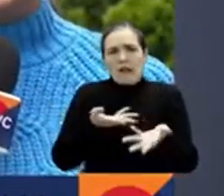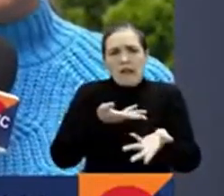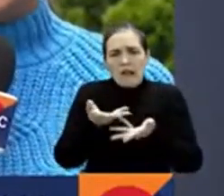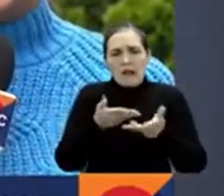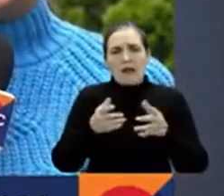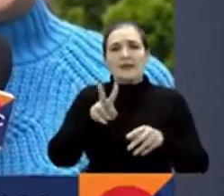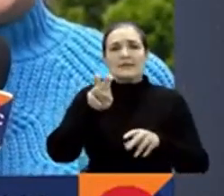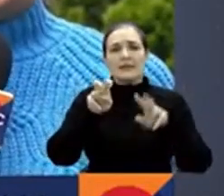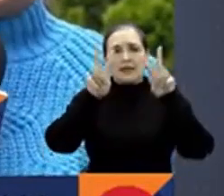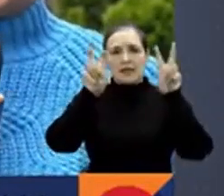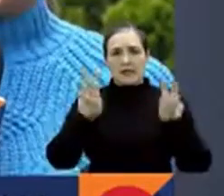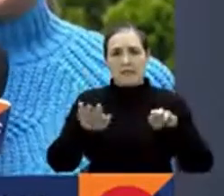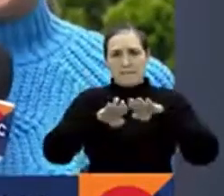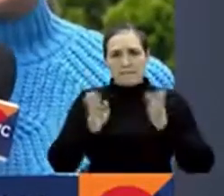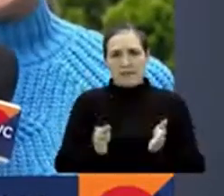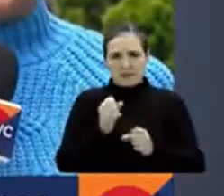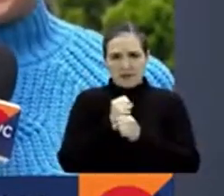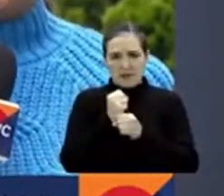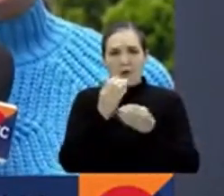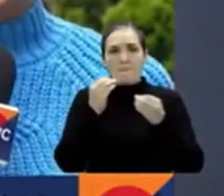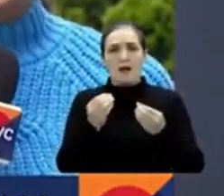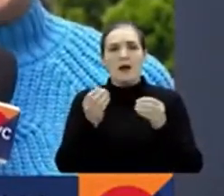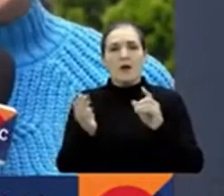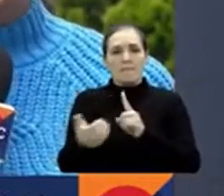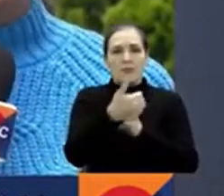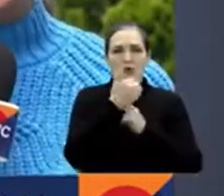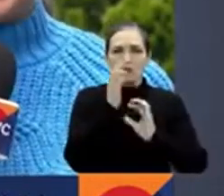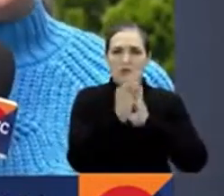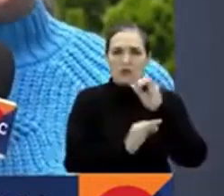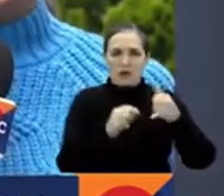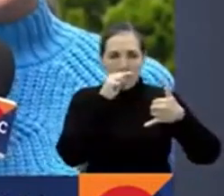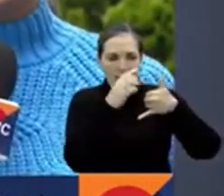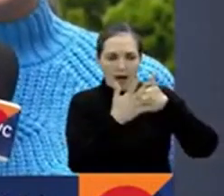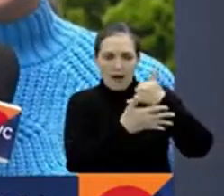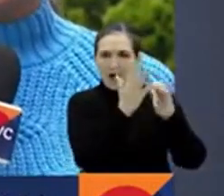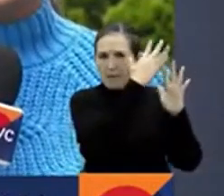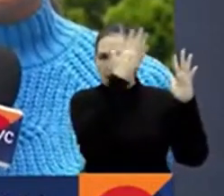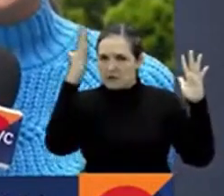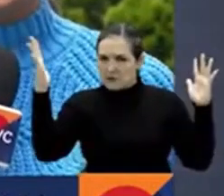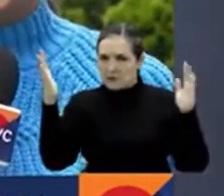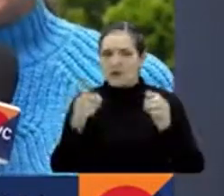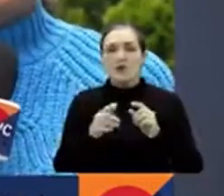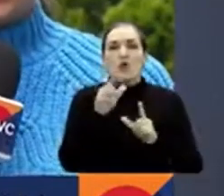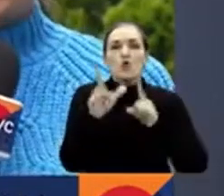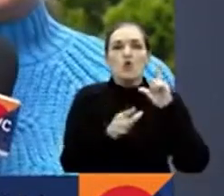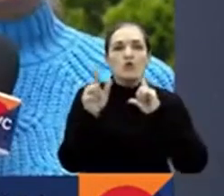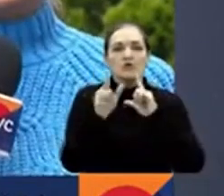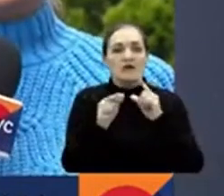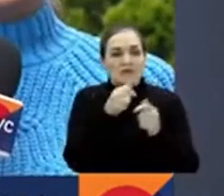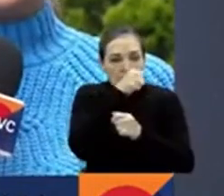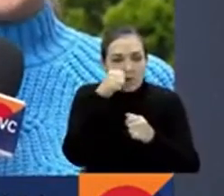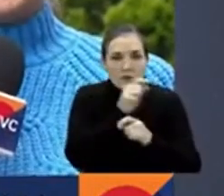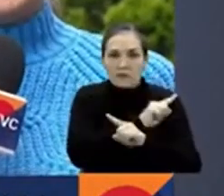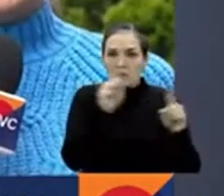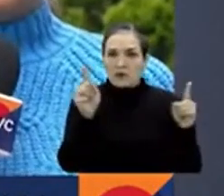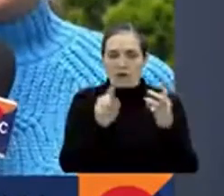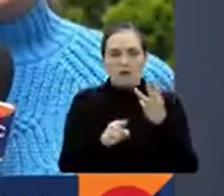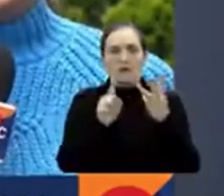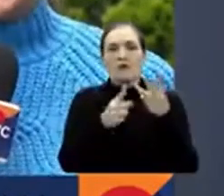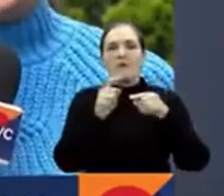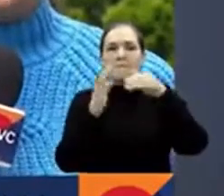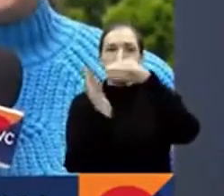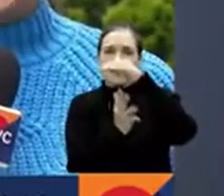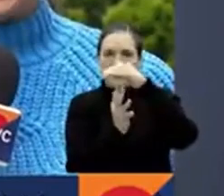binacional... ...como lo es la protección de la selva amazónica, la lucha antidrogas y también la migración. Por supuesto, en la mesa estará